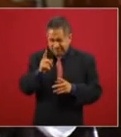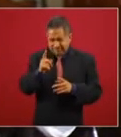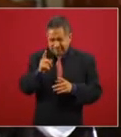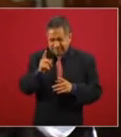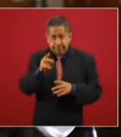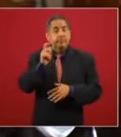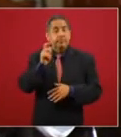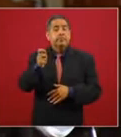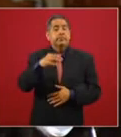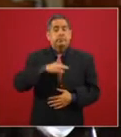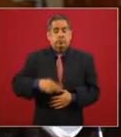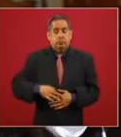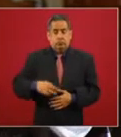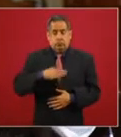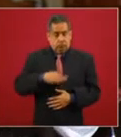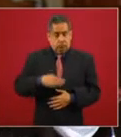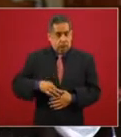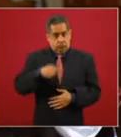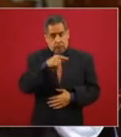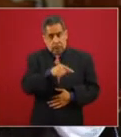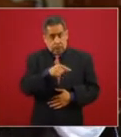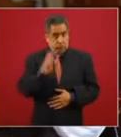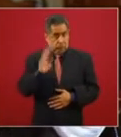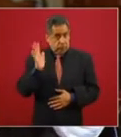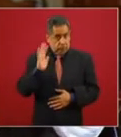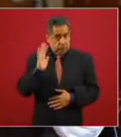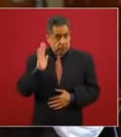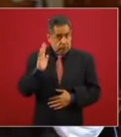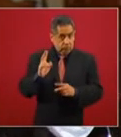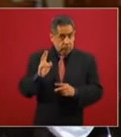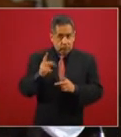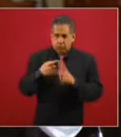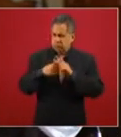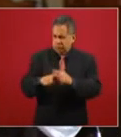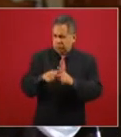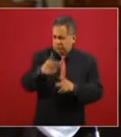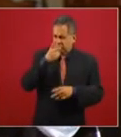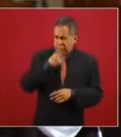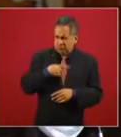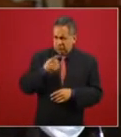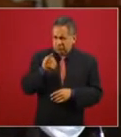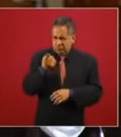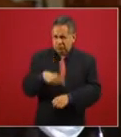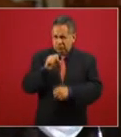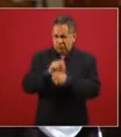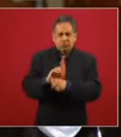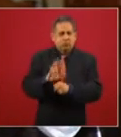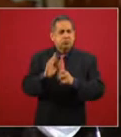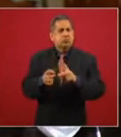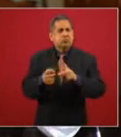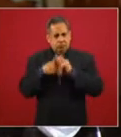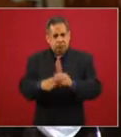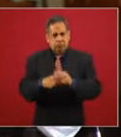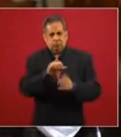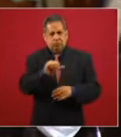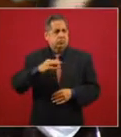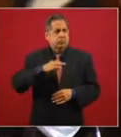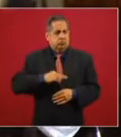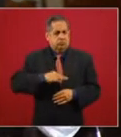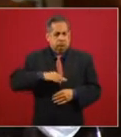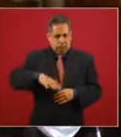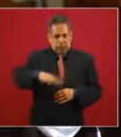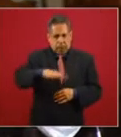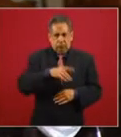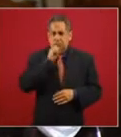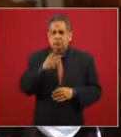Toluca si va se va a actuar usted comentó que en una semana se va a echar a andar ese proyecto y también